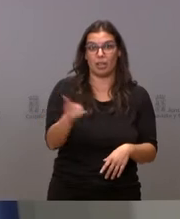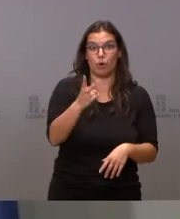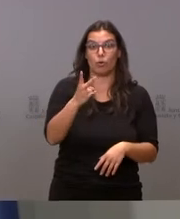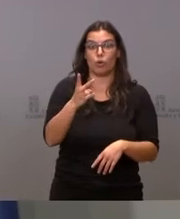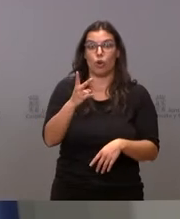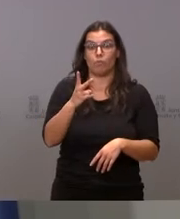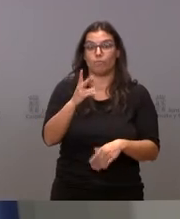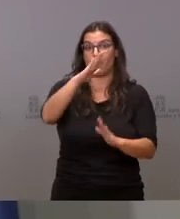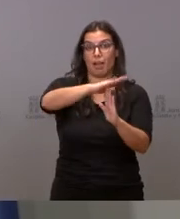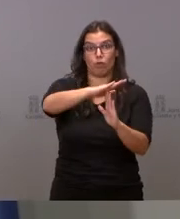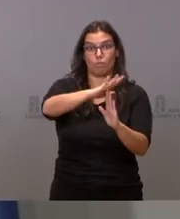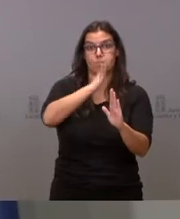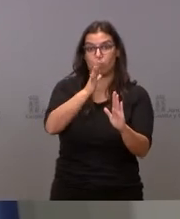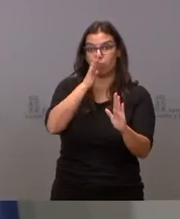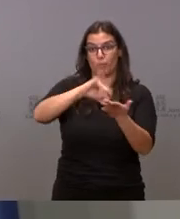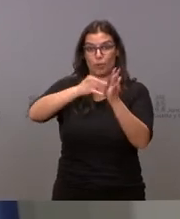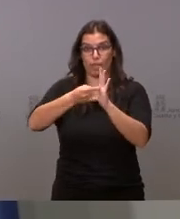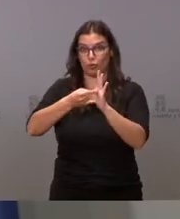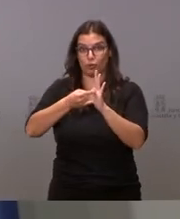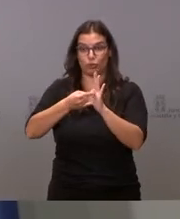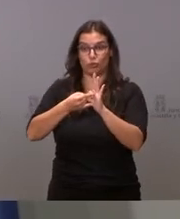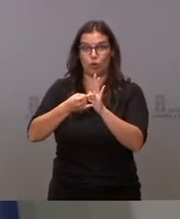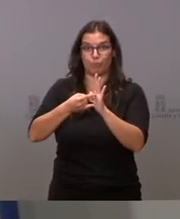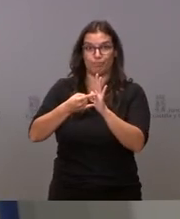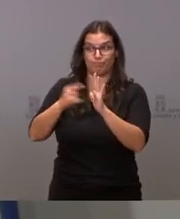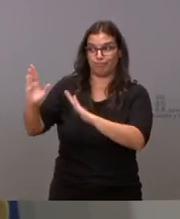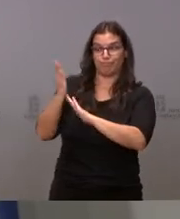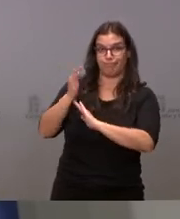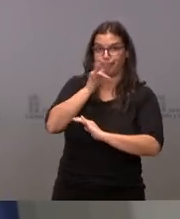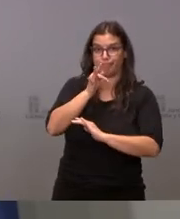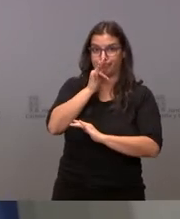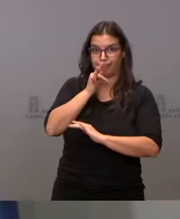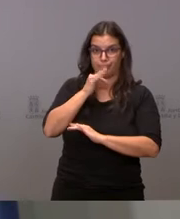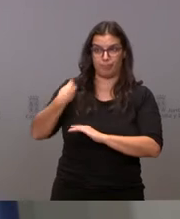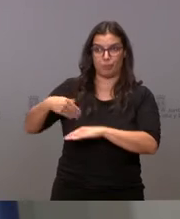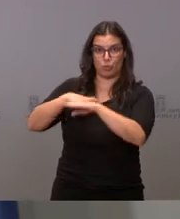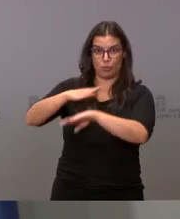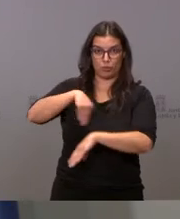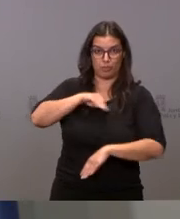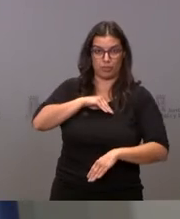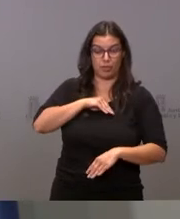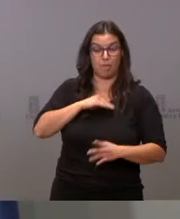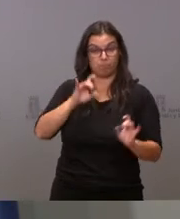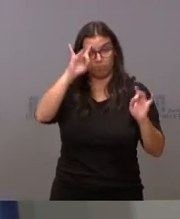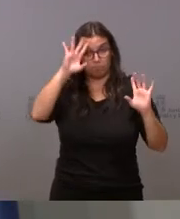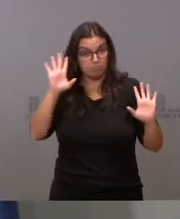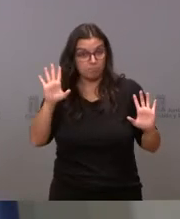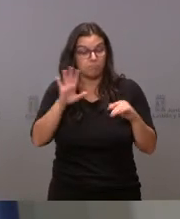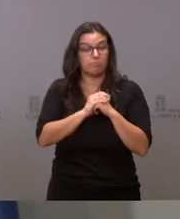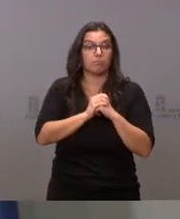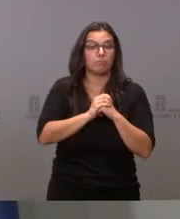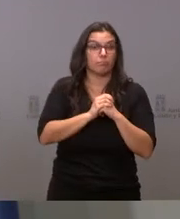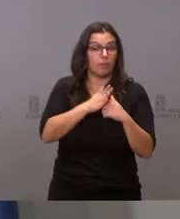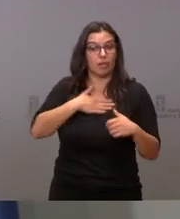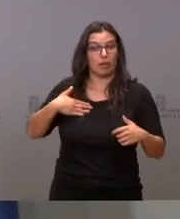utilizados porque no hay proyecto por parte del Gobierno de la Nación. Es sorprendente, y así lo